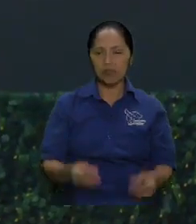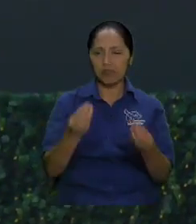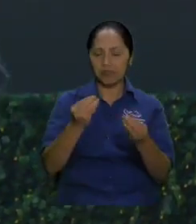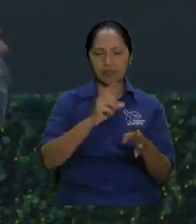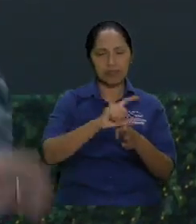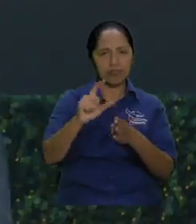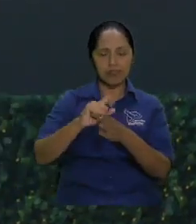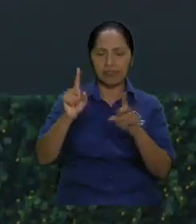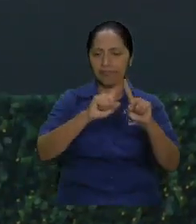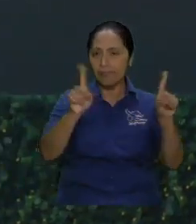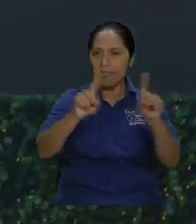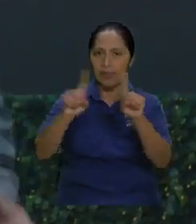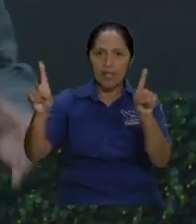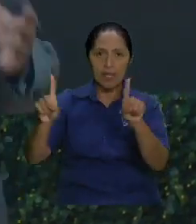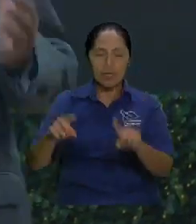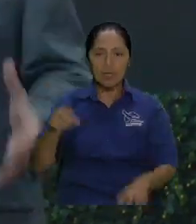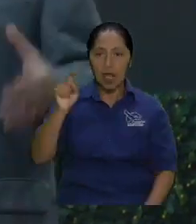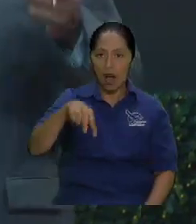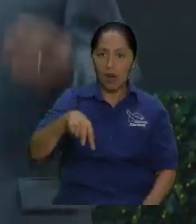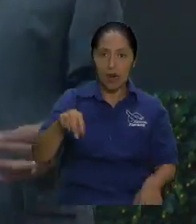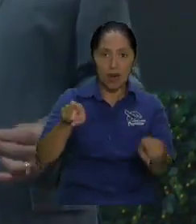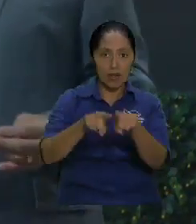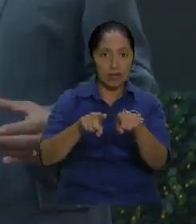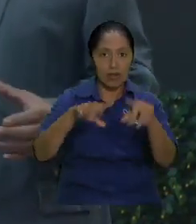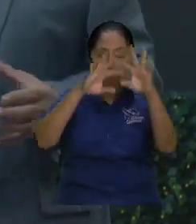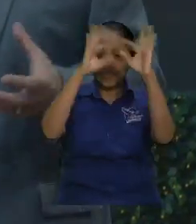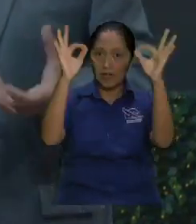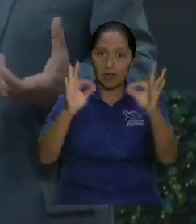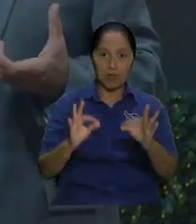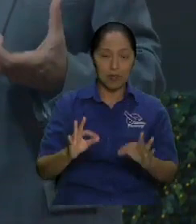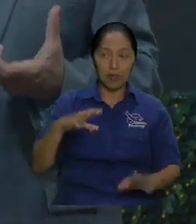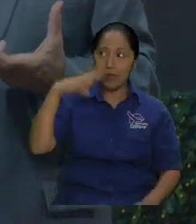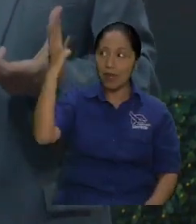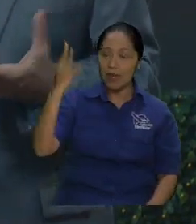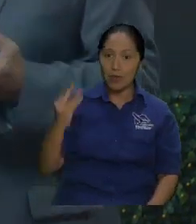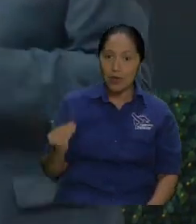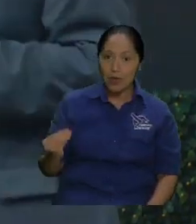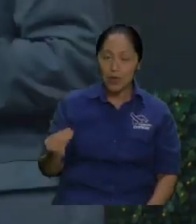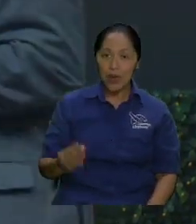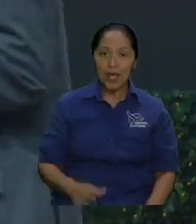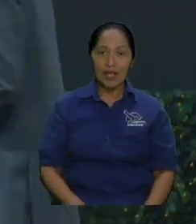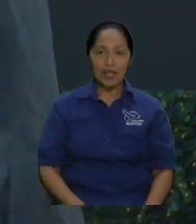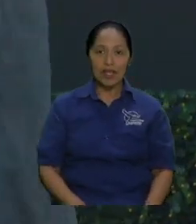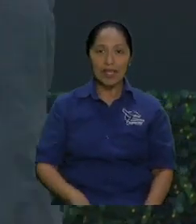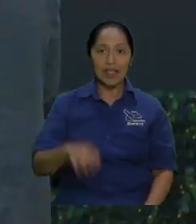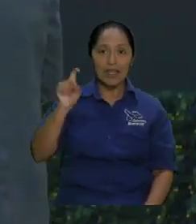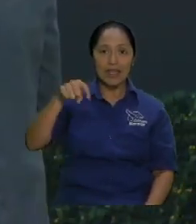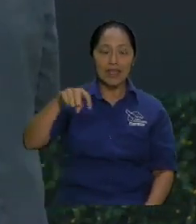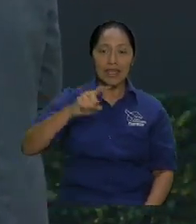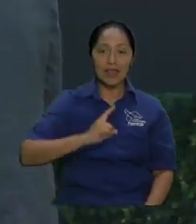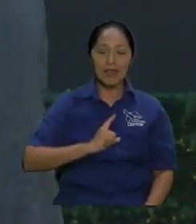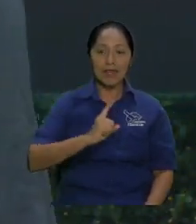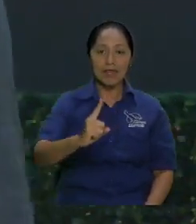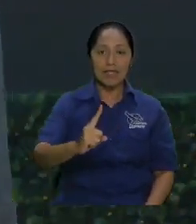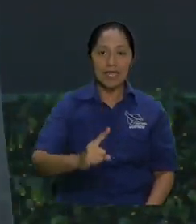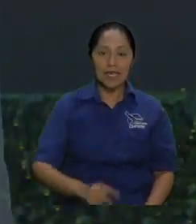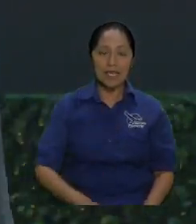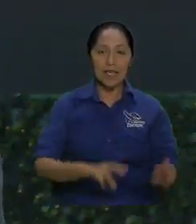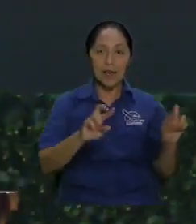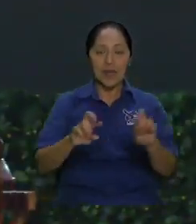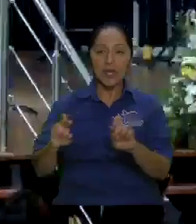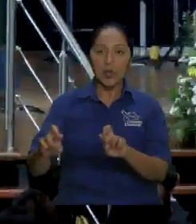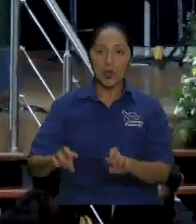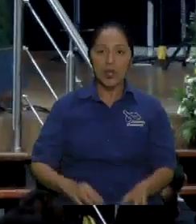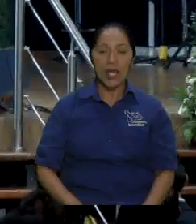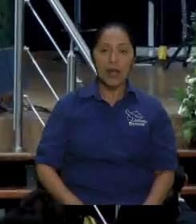ahora en lo espiritual tiene que haber una persona que está fuerte vigorosa estoy hablando en lo